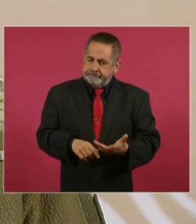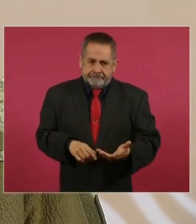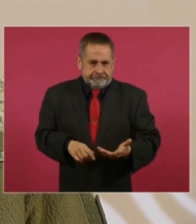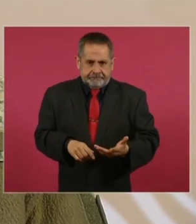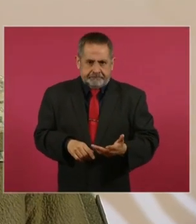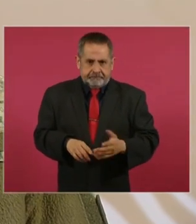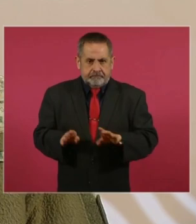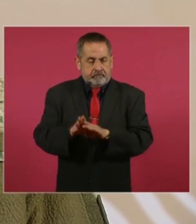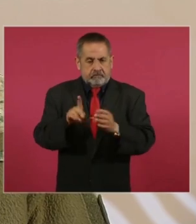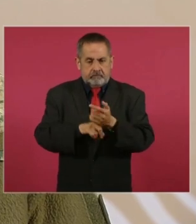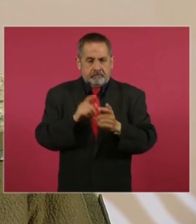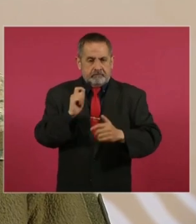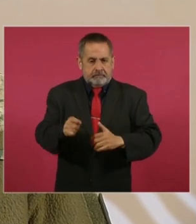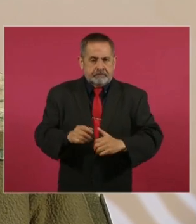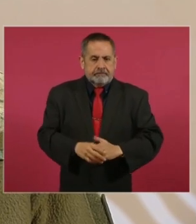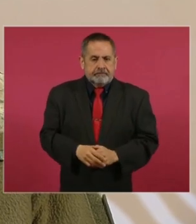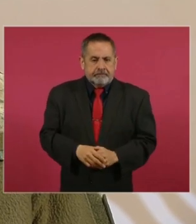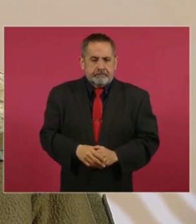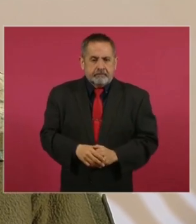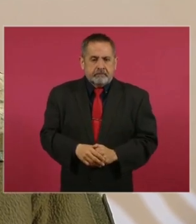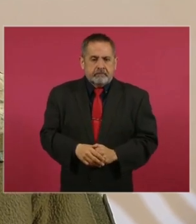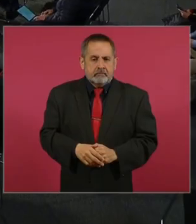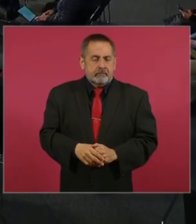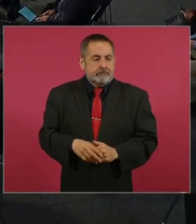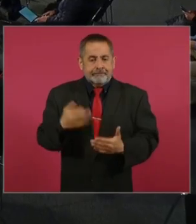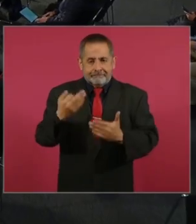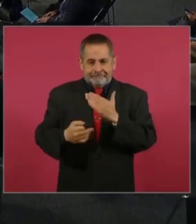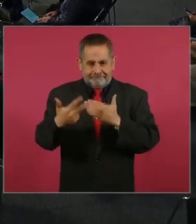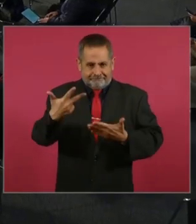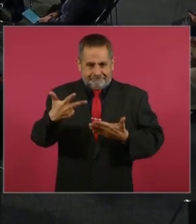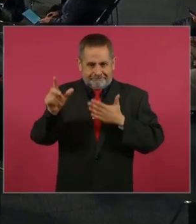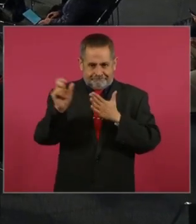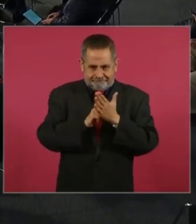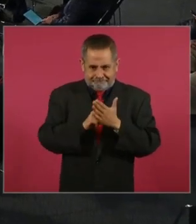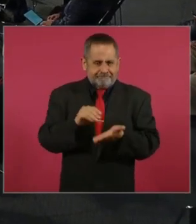nada más que todavía nos faltan ocho meses.